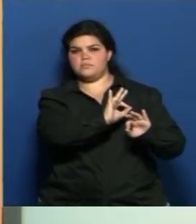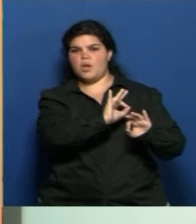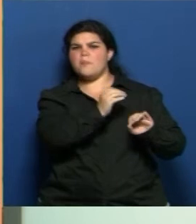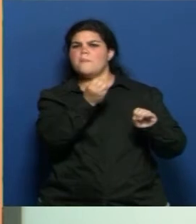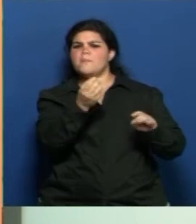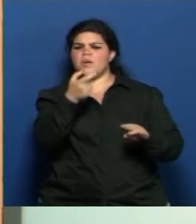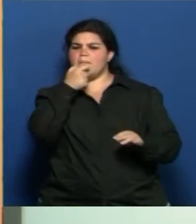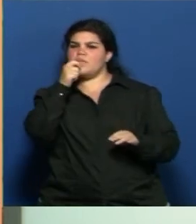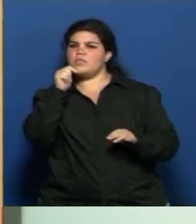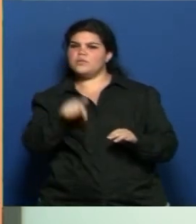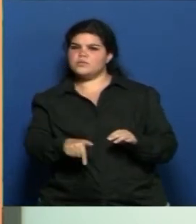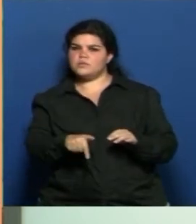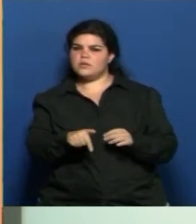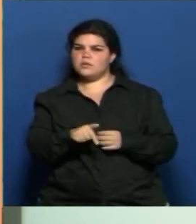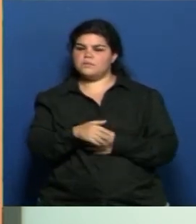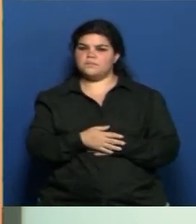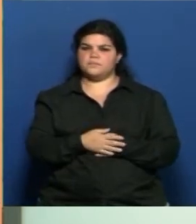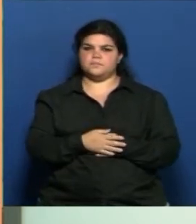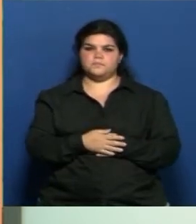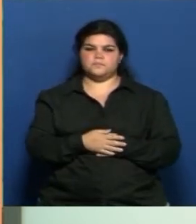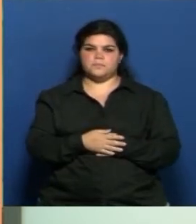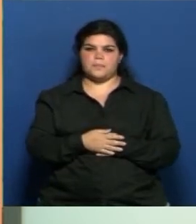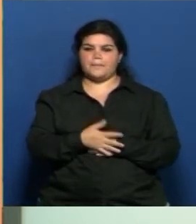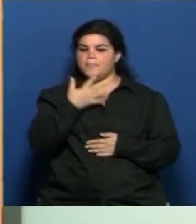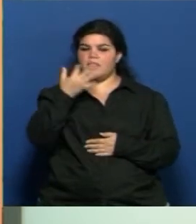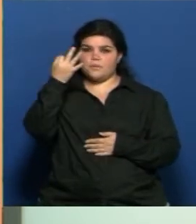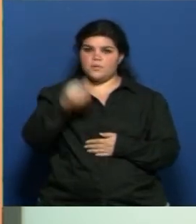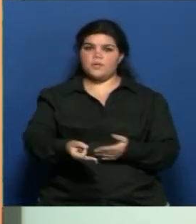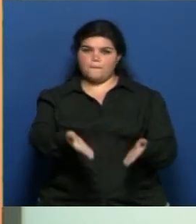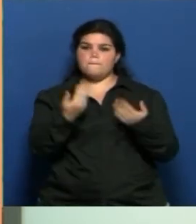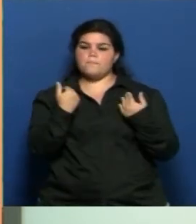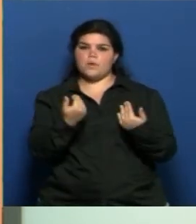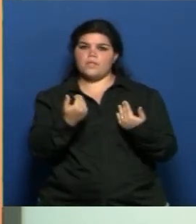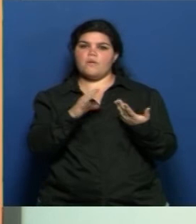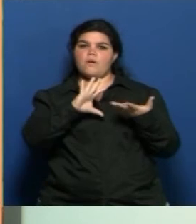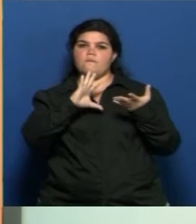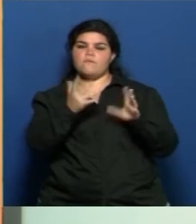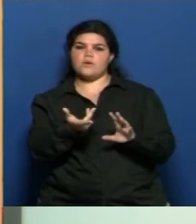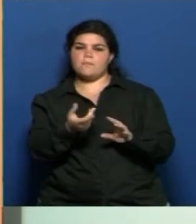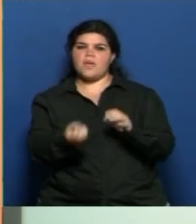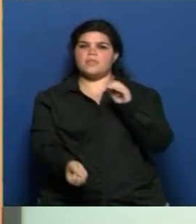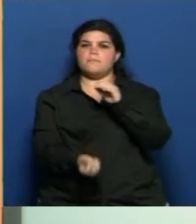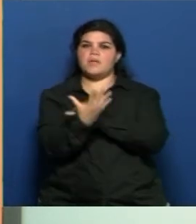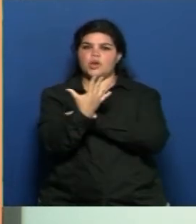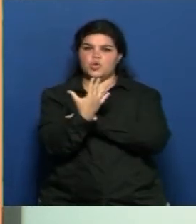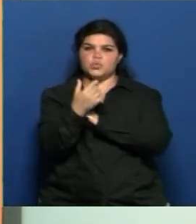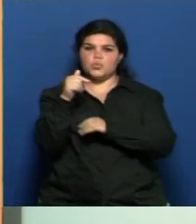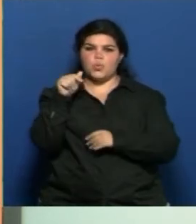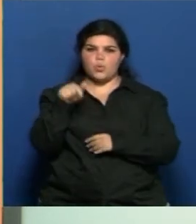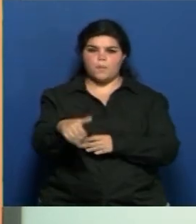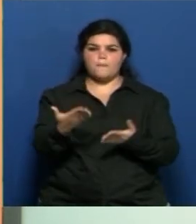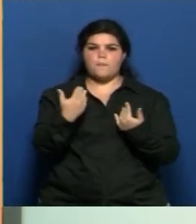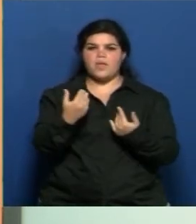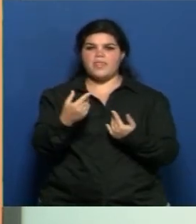realmente que pueda existir como una puerta de salida del Mercosur hacia el Pacífico